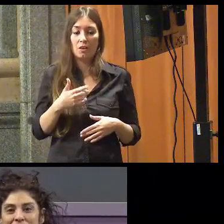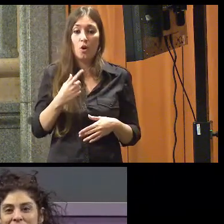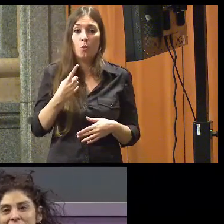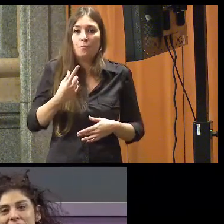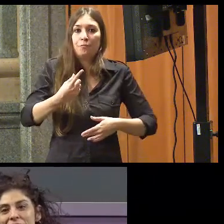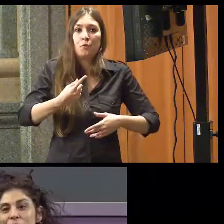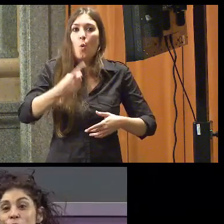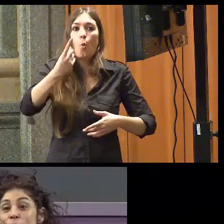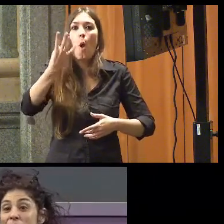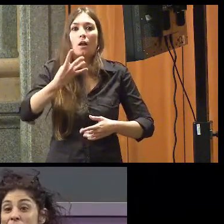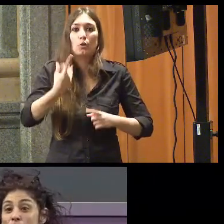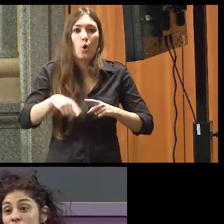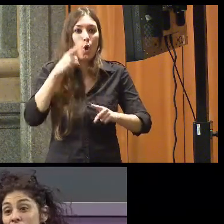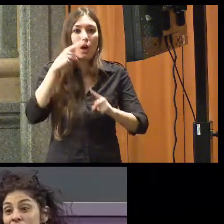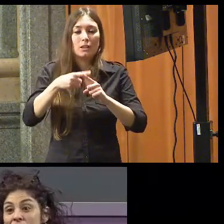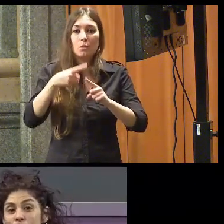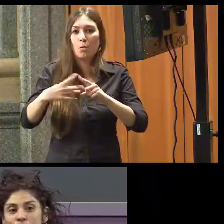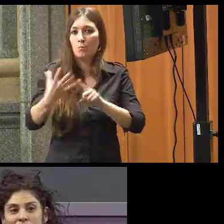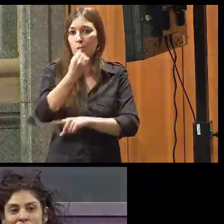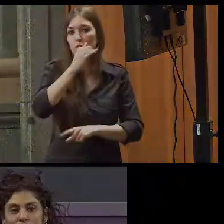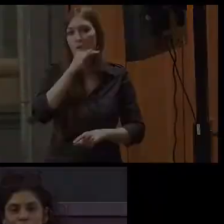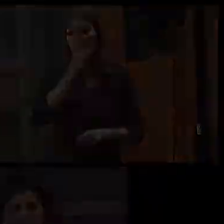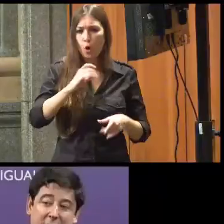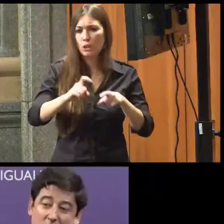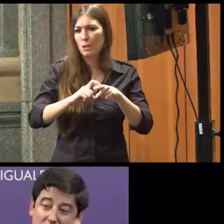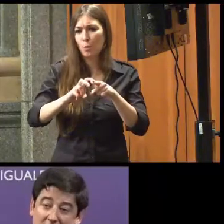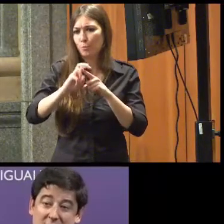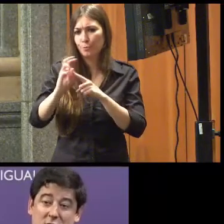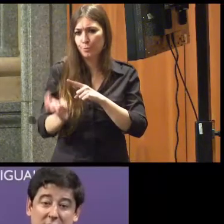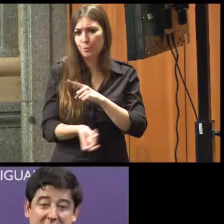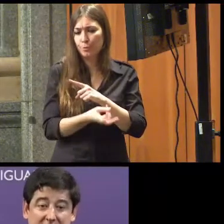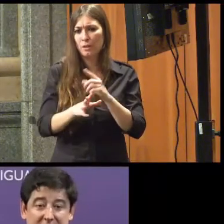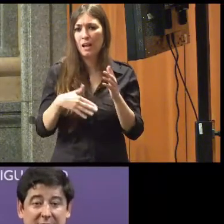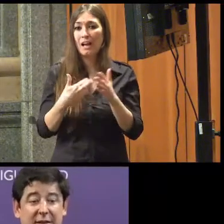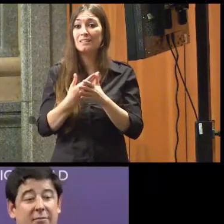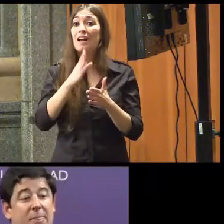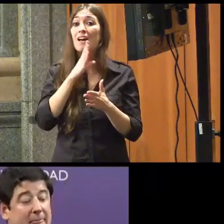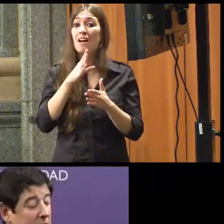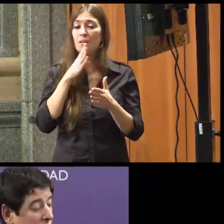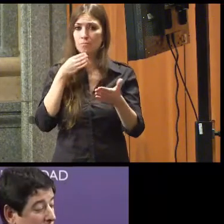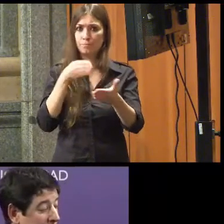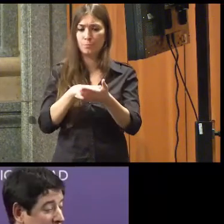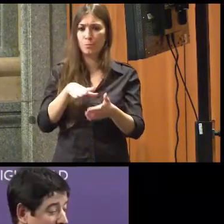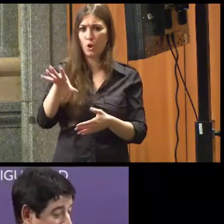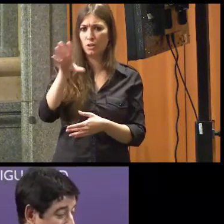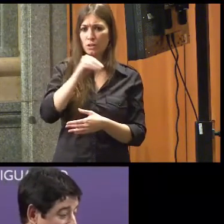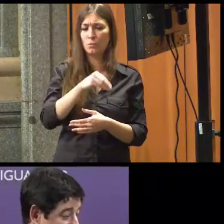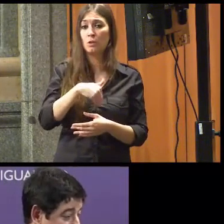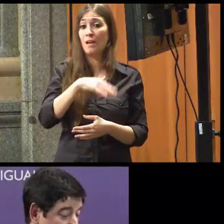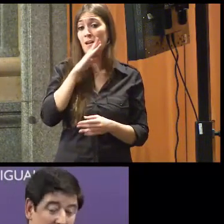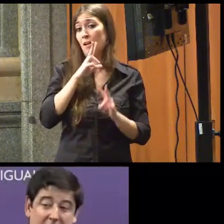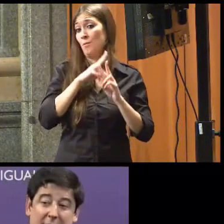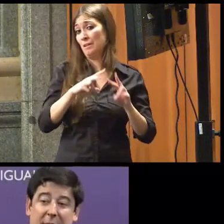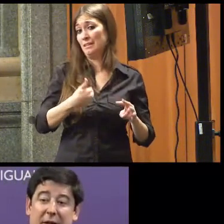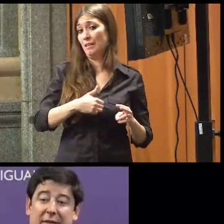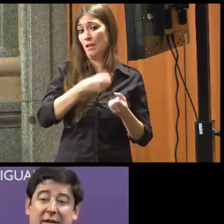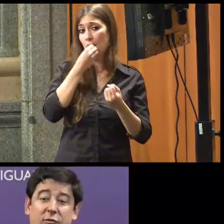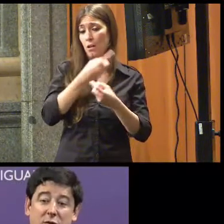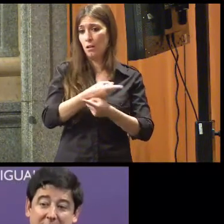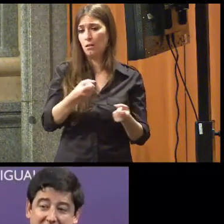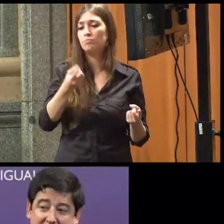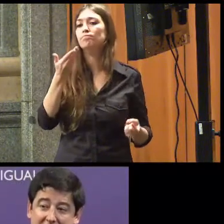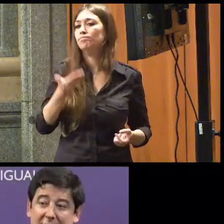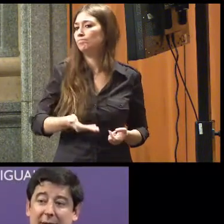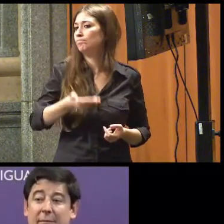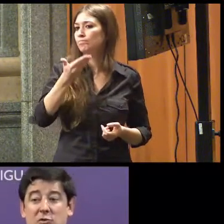cuarta parte de los objetivos que tenemos marcados. En cuanto a las cognitivas, decir, ya lo he enterado al principio, que me parecía